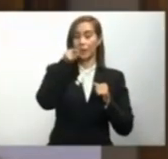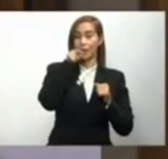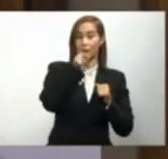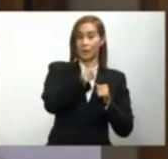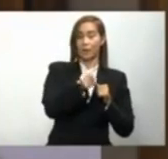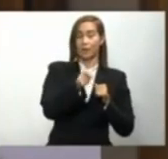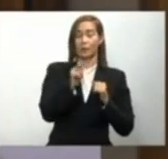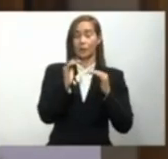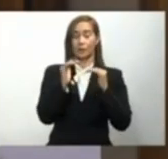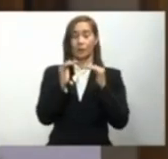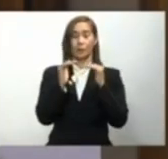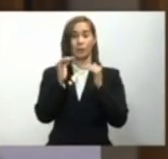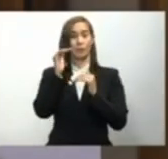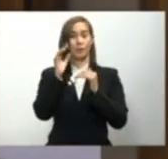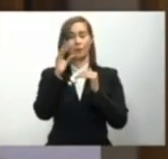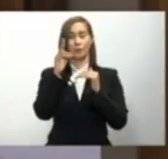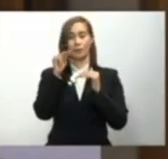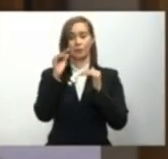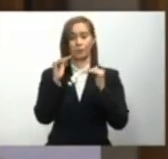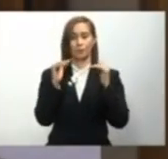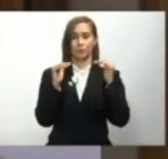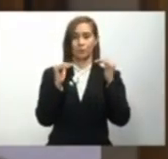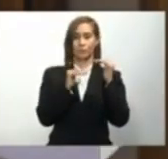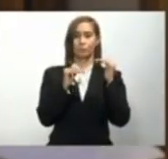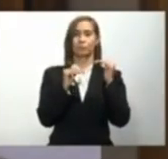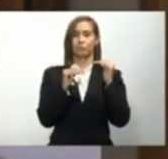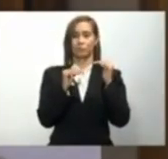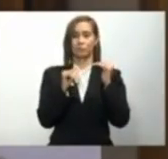minoría y eso no es democrático.